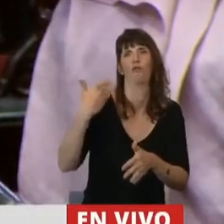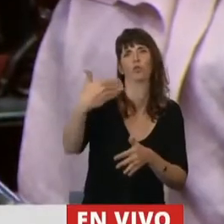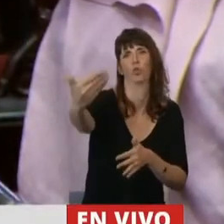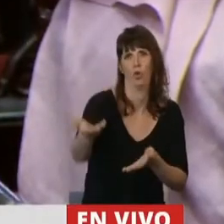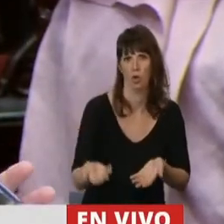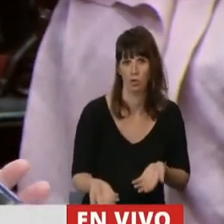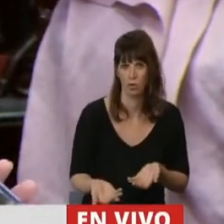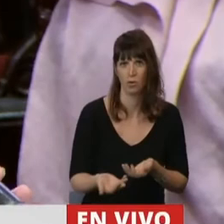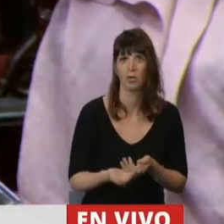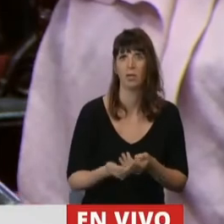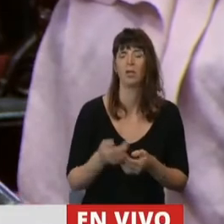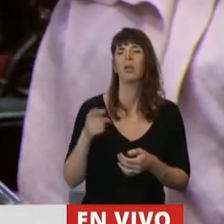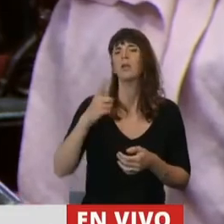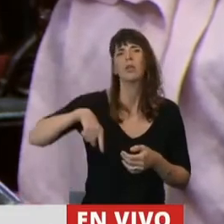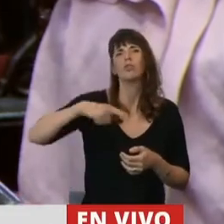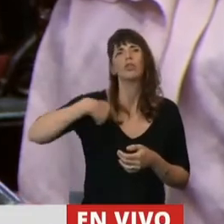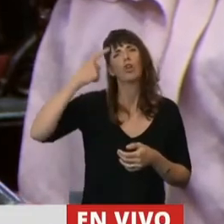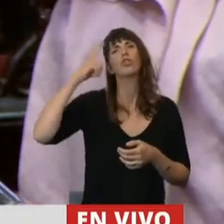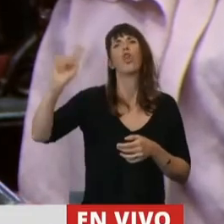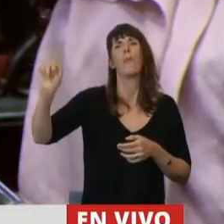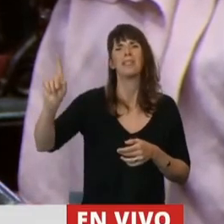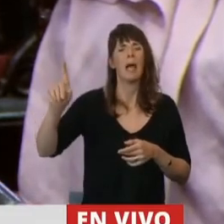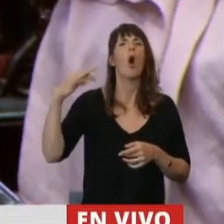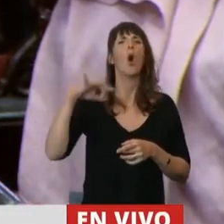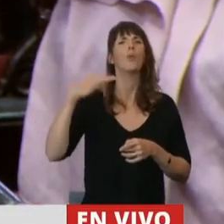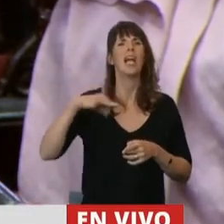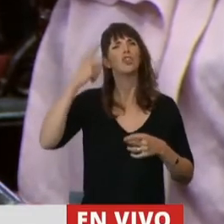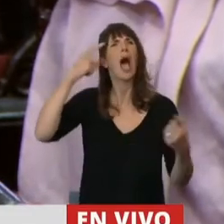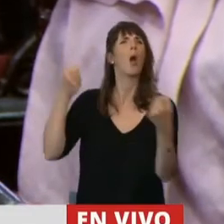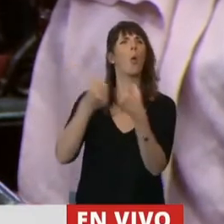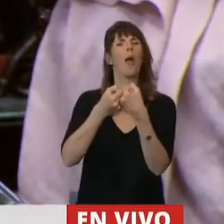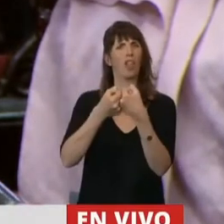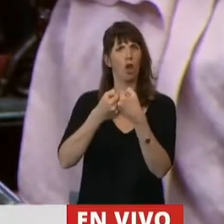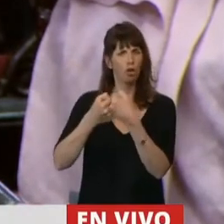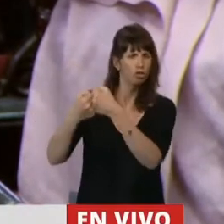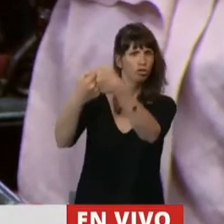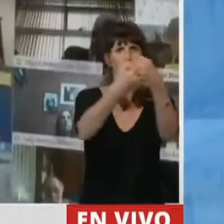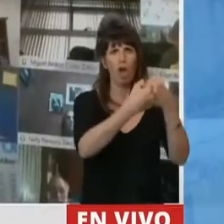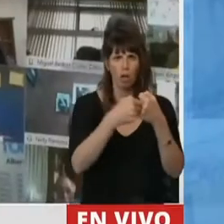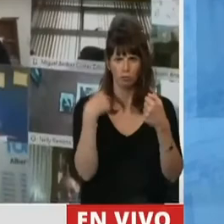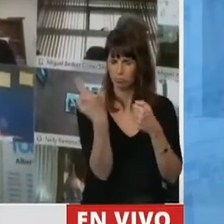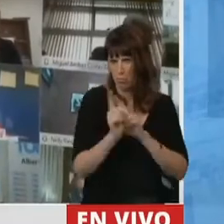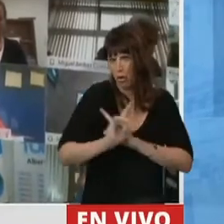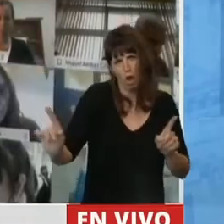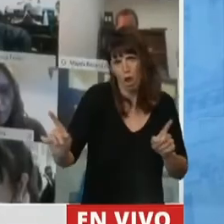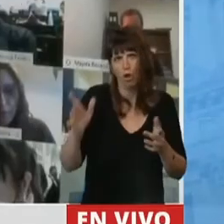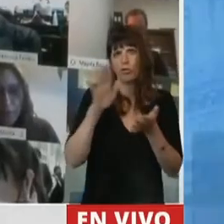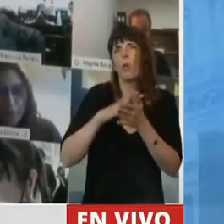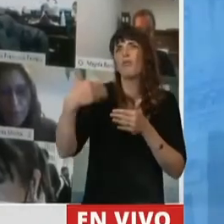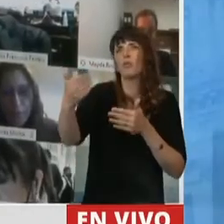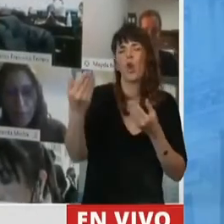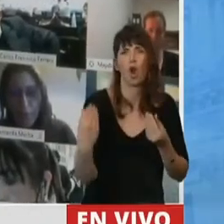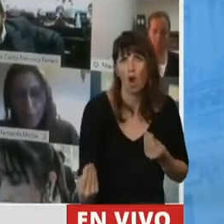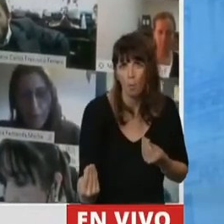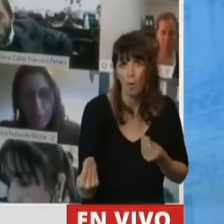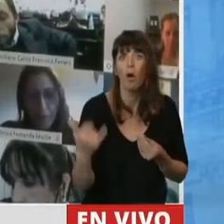construcción. Y que no creemos que todos tengamos que pensar exactamente lo mismo sobre lo que viene y sobre lo que tenemos que construir. Y